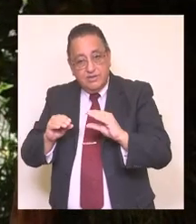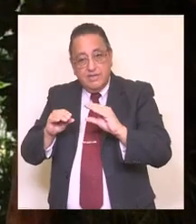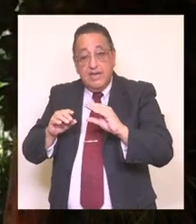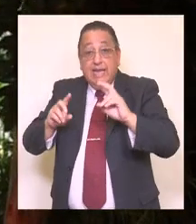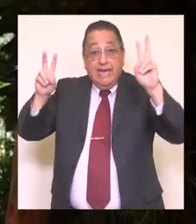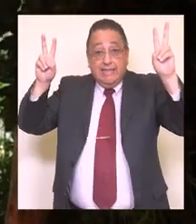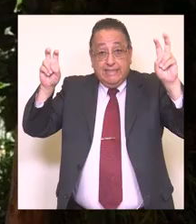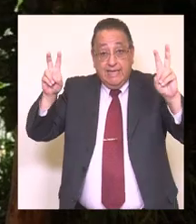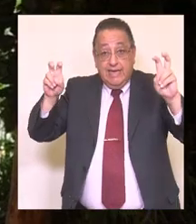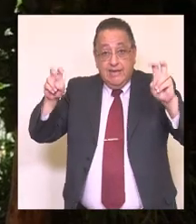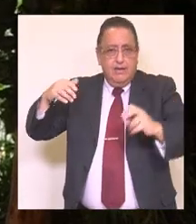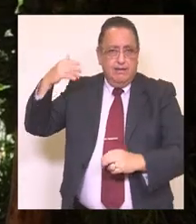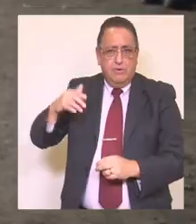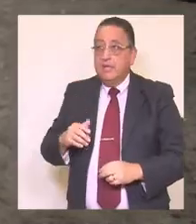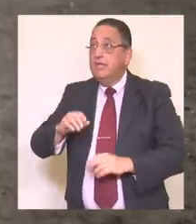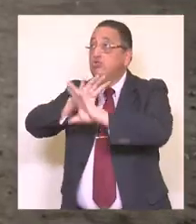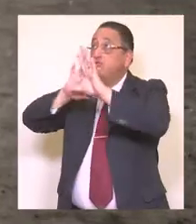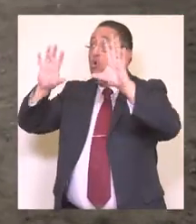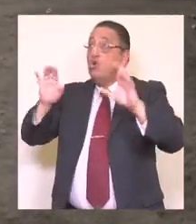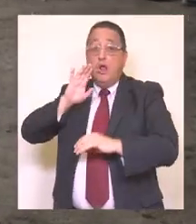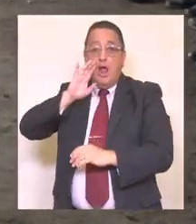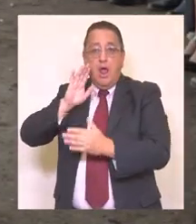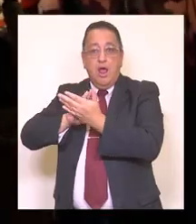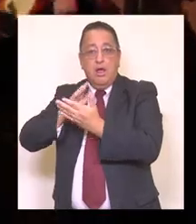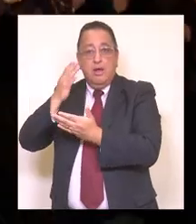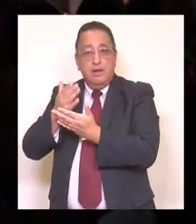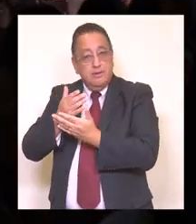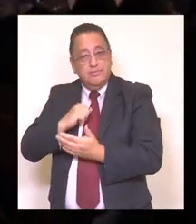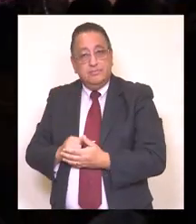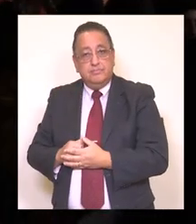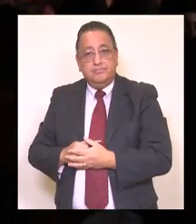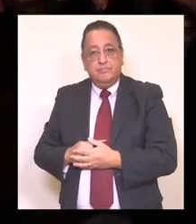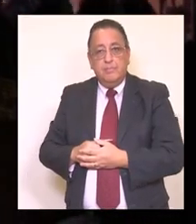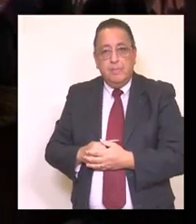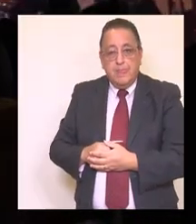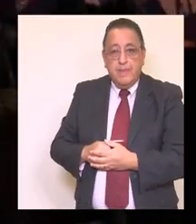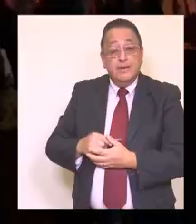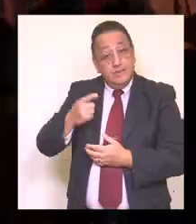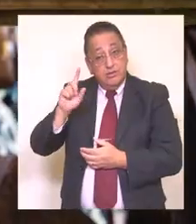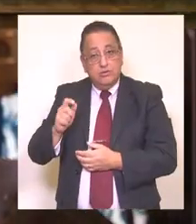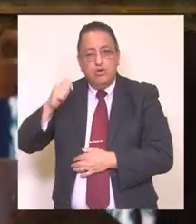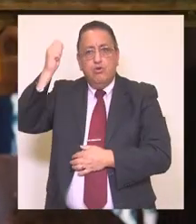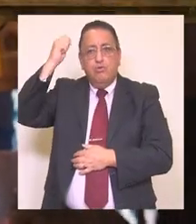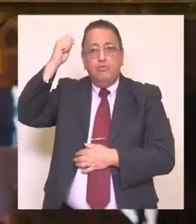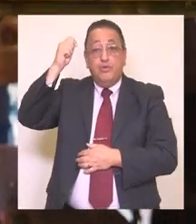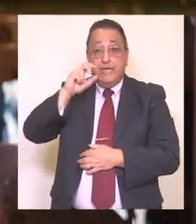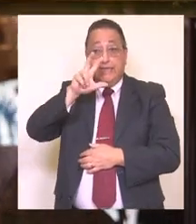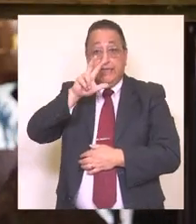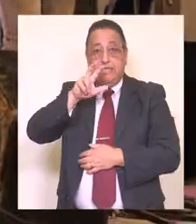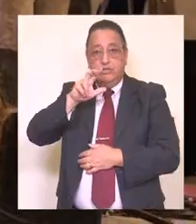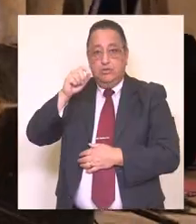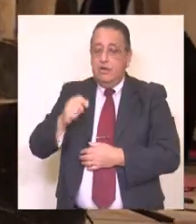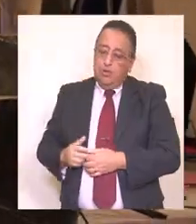fiestas patrias pudimos celebrarla a lo grande, con la presentación de grandes artistas, pero lo que es más importante, en